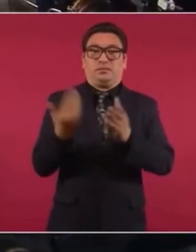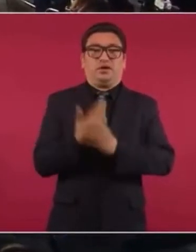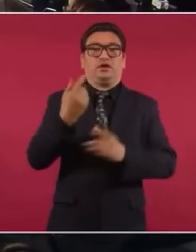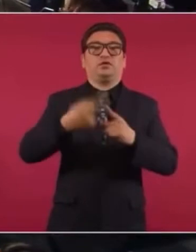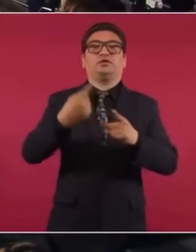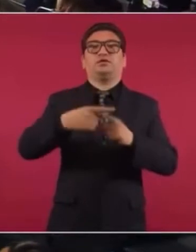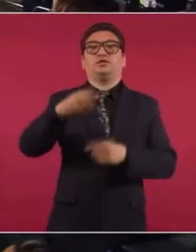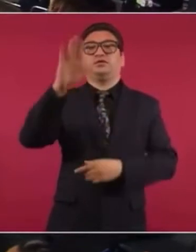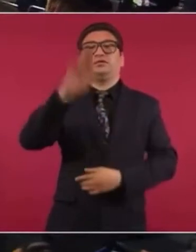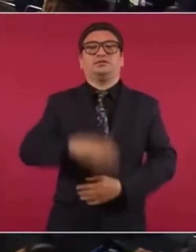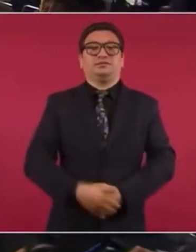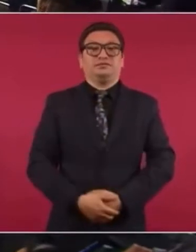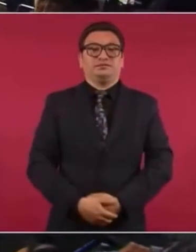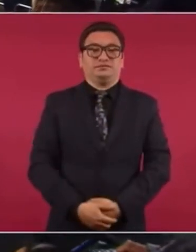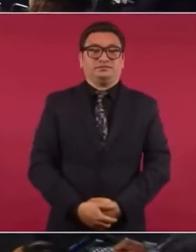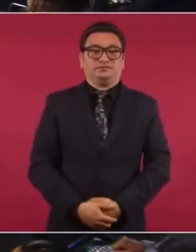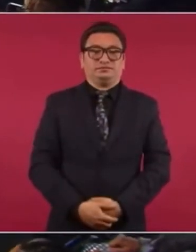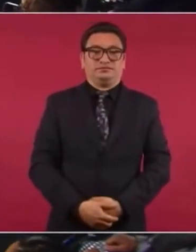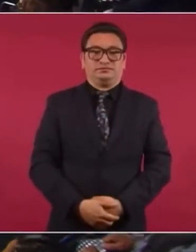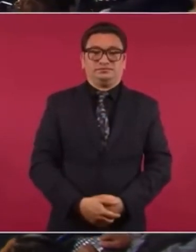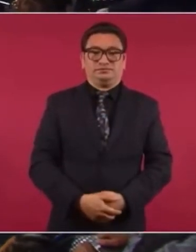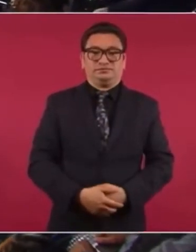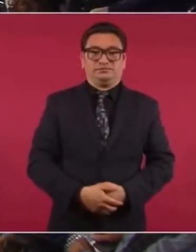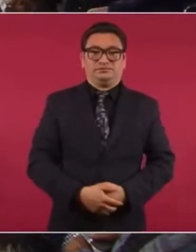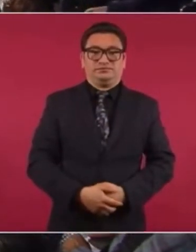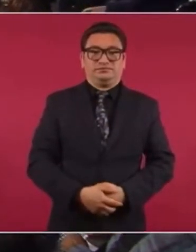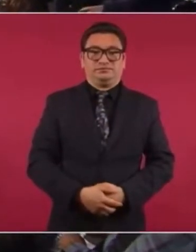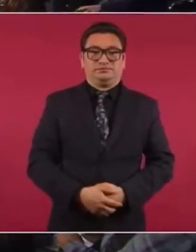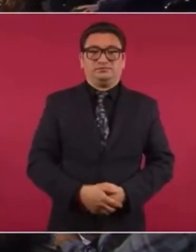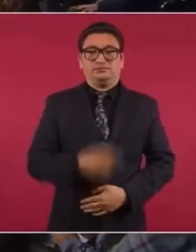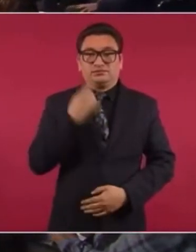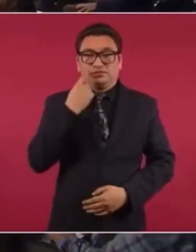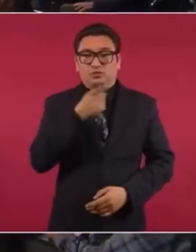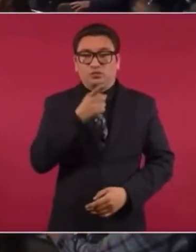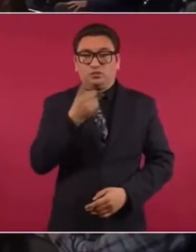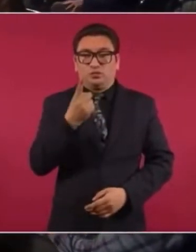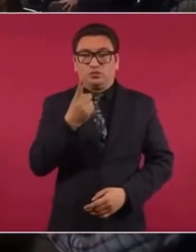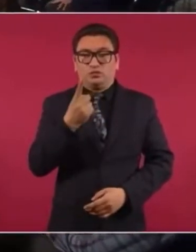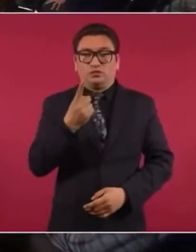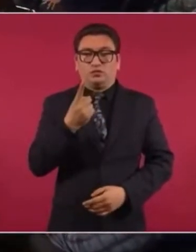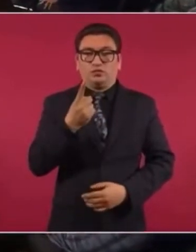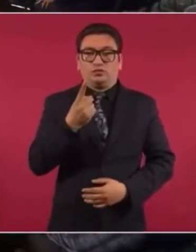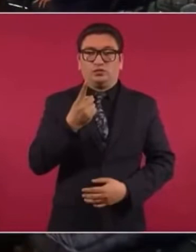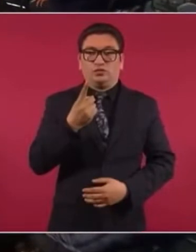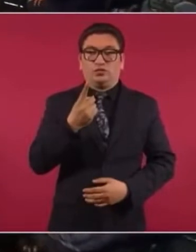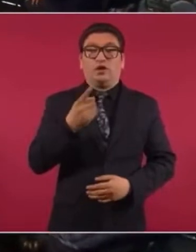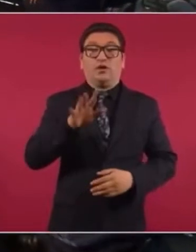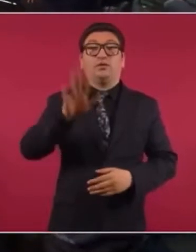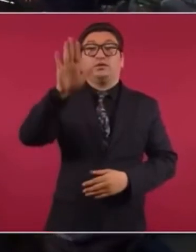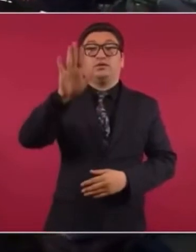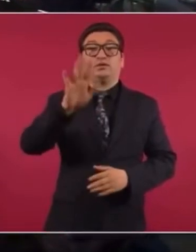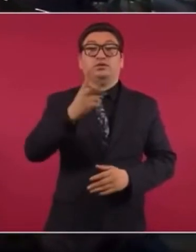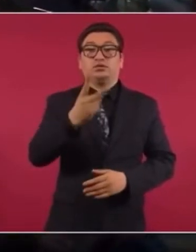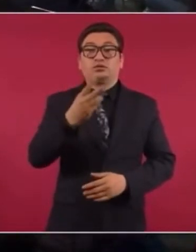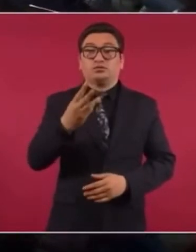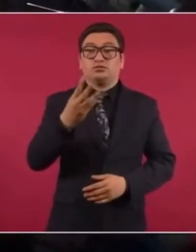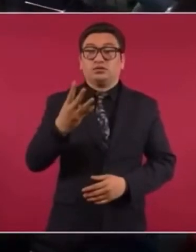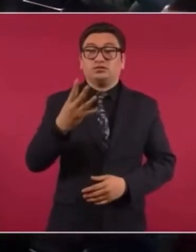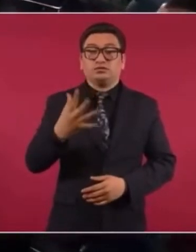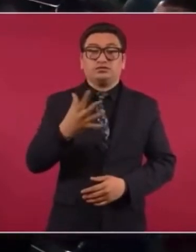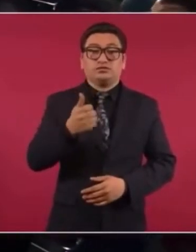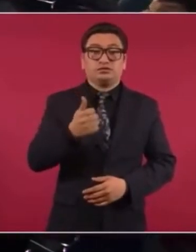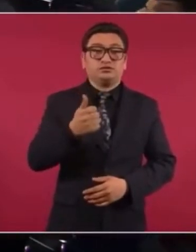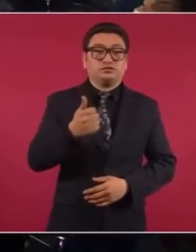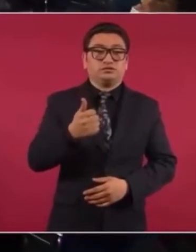A ver, hasta ahí. Bueno, son como uno. A ver, manténganla. Dos, tres, cuatro,